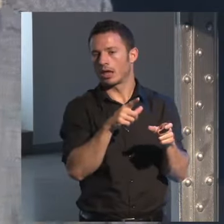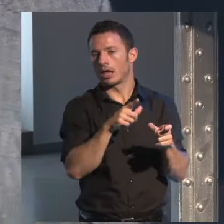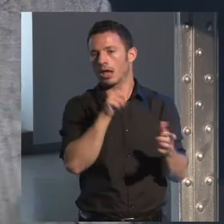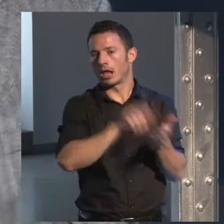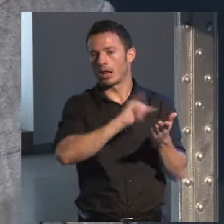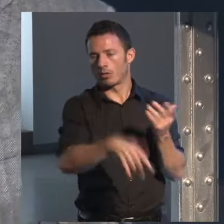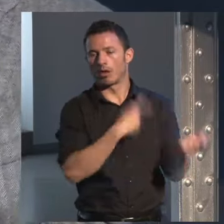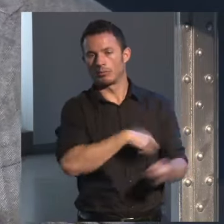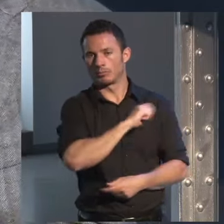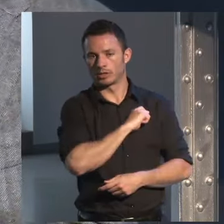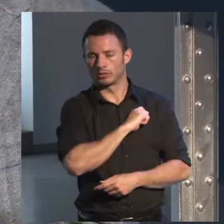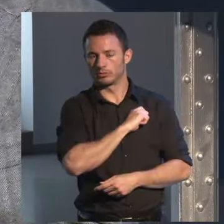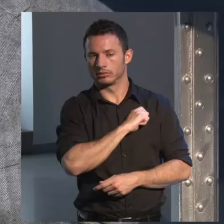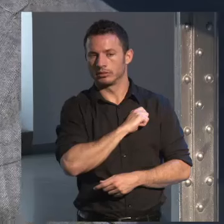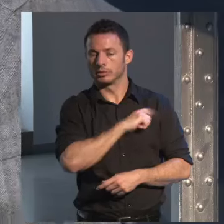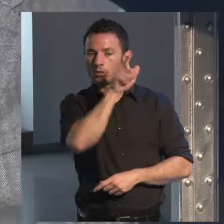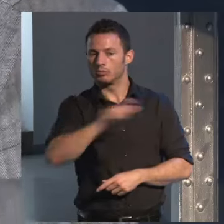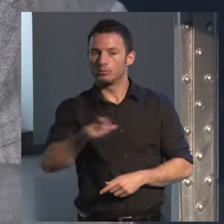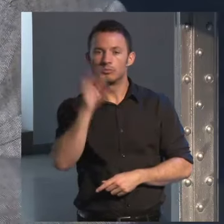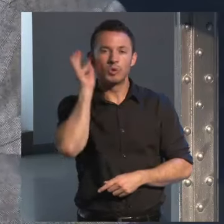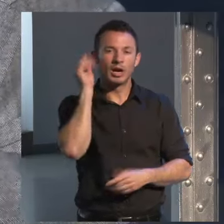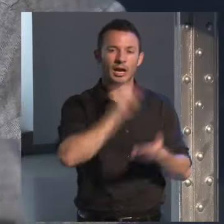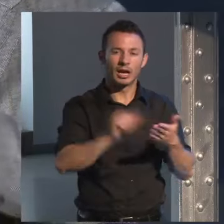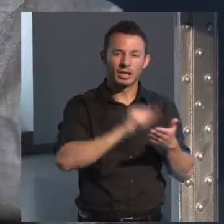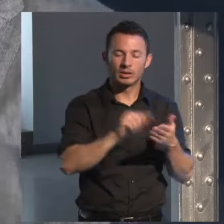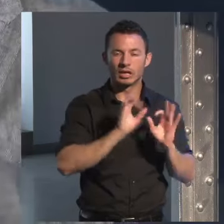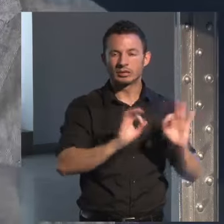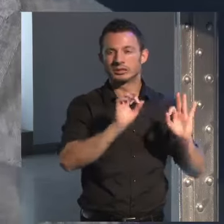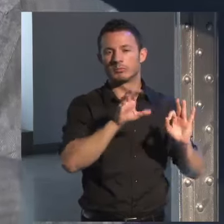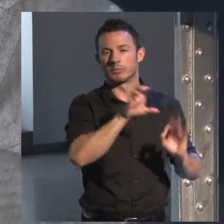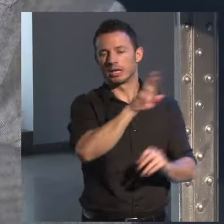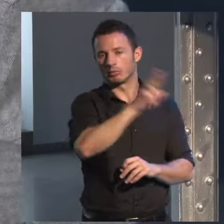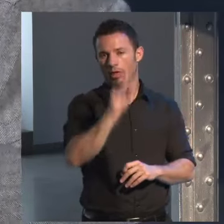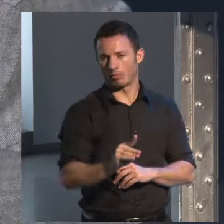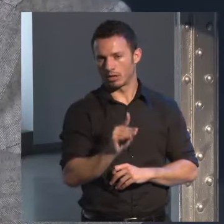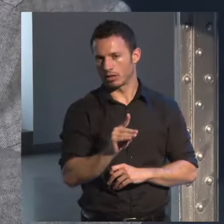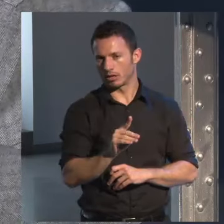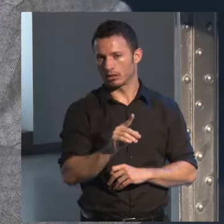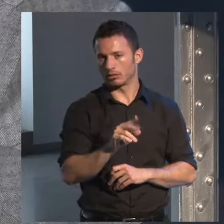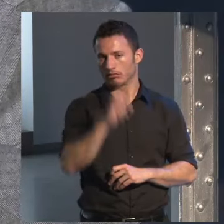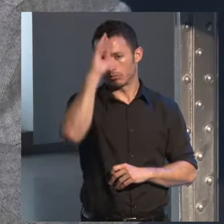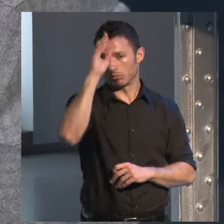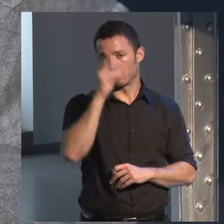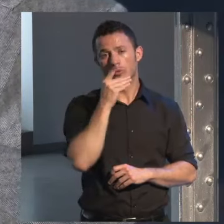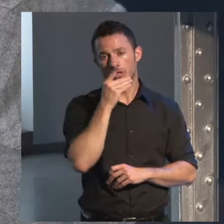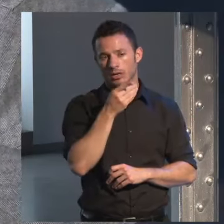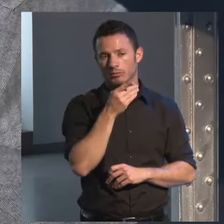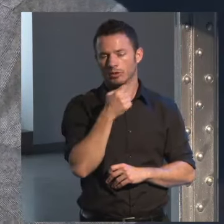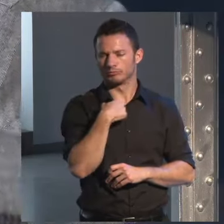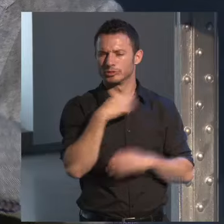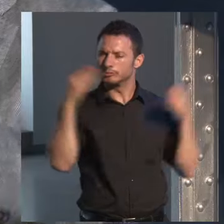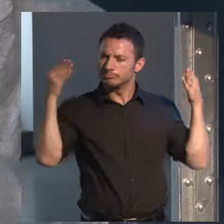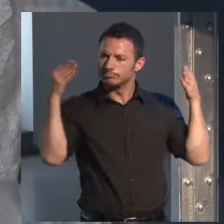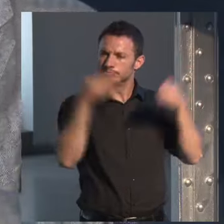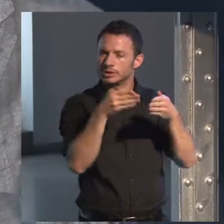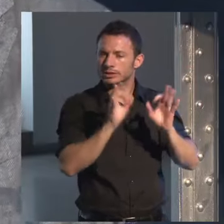mujeres escritoras en República Dominicana pero me estoy especializando estoy sobre las